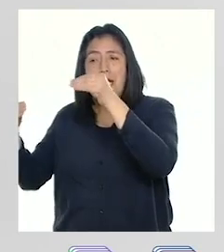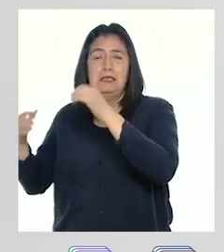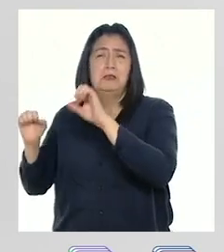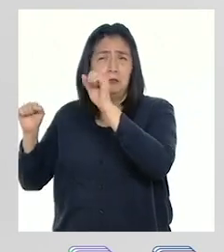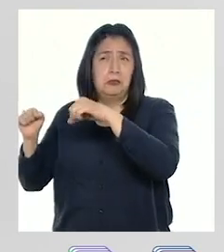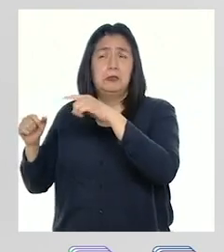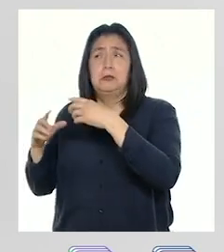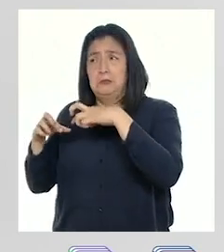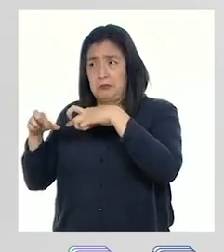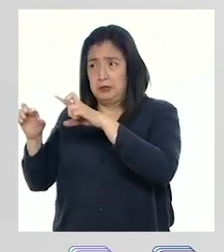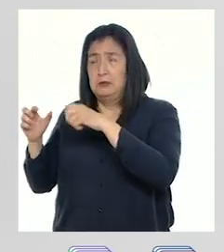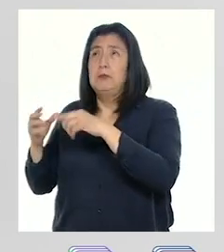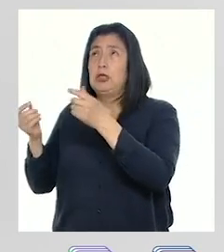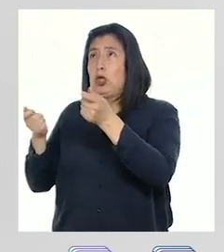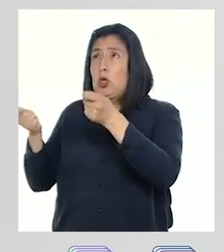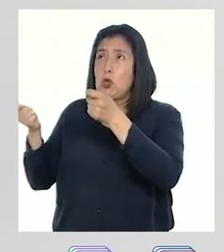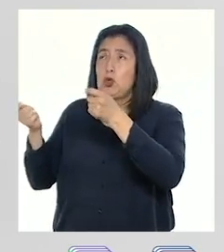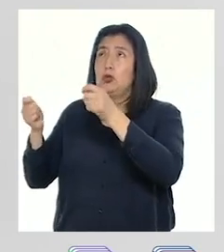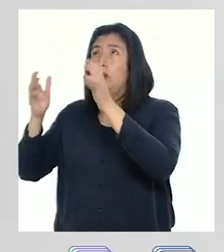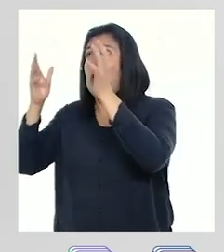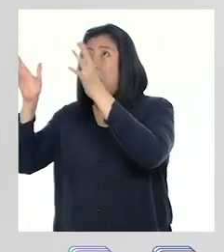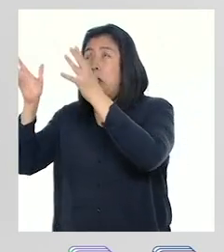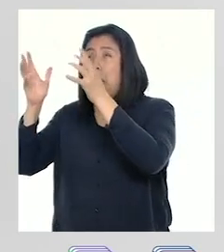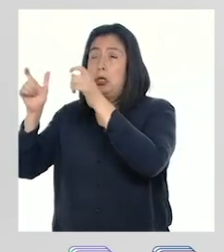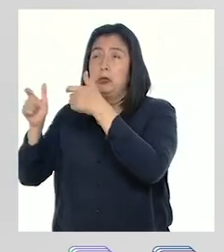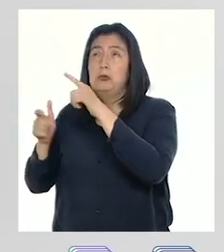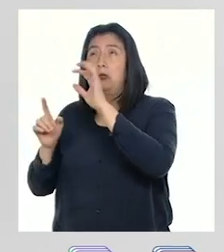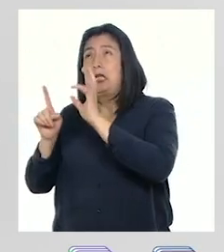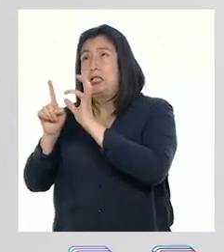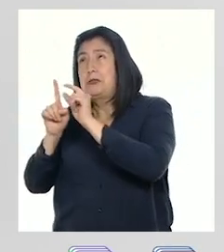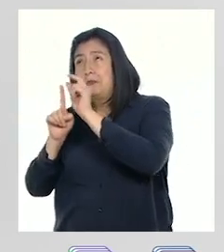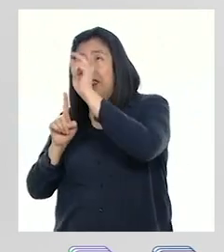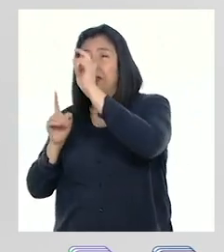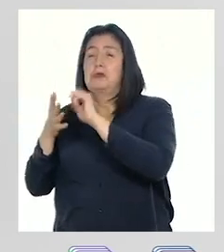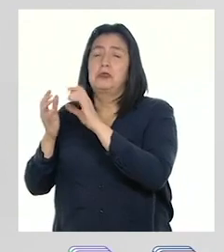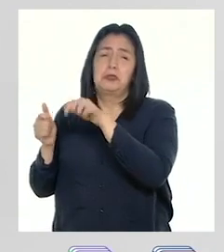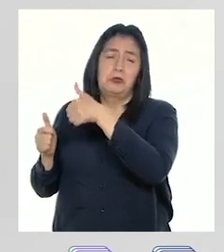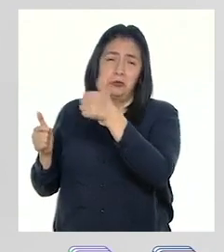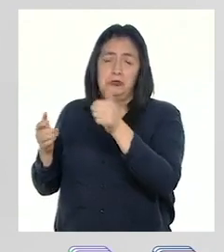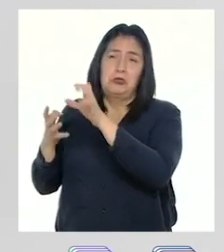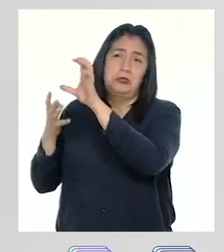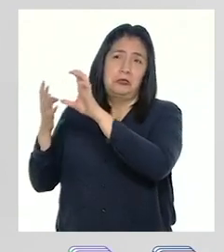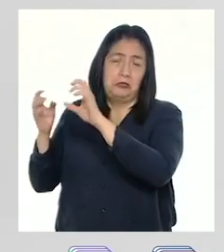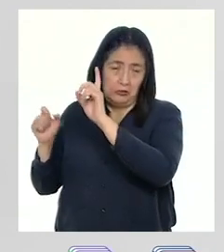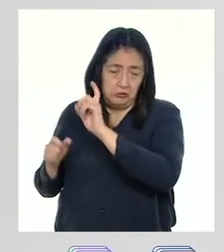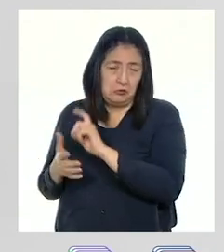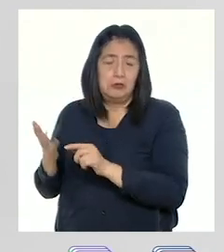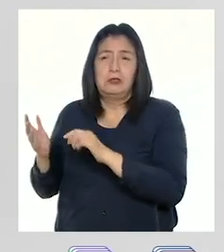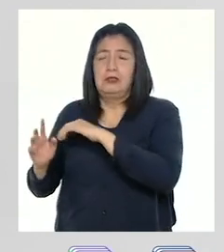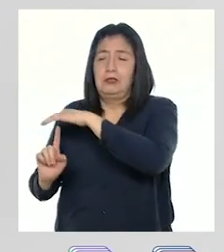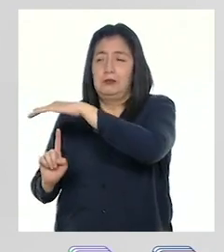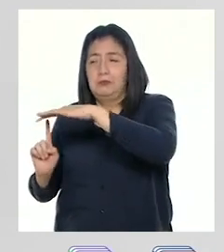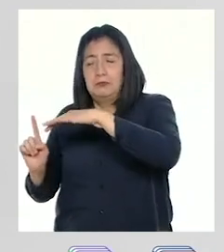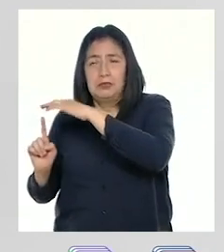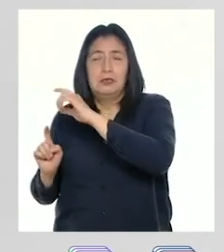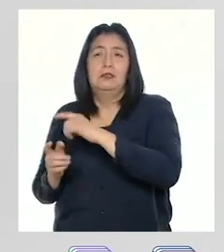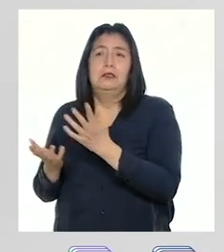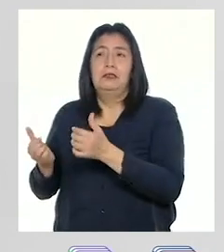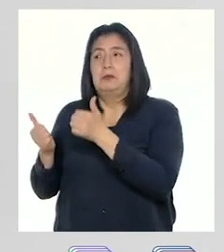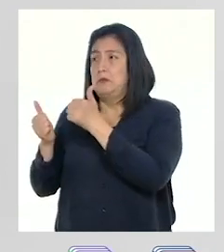y que permite el control de la humedad del ambiente, la temperatura y otras características ambientales